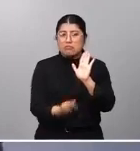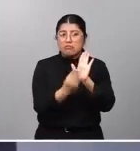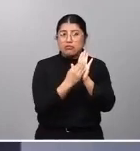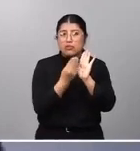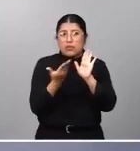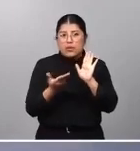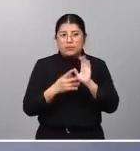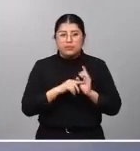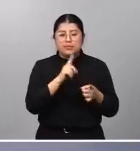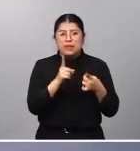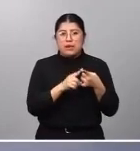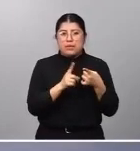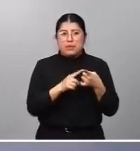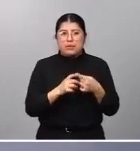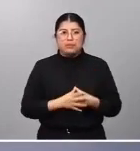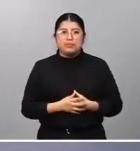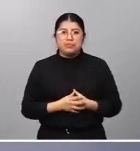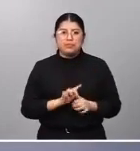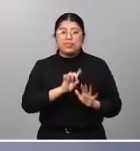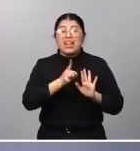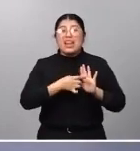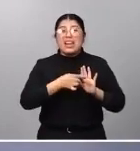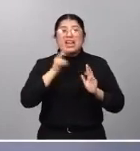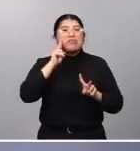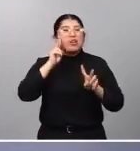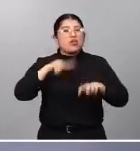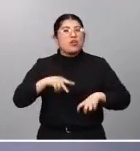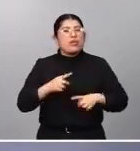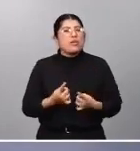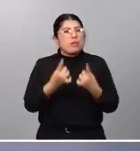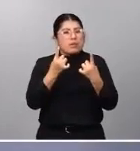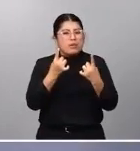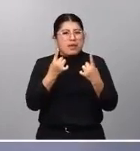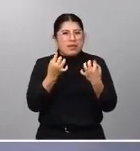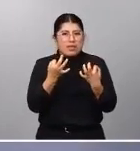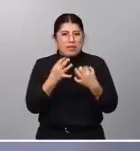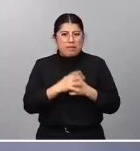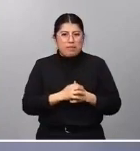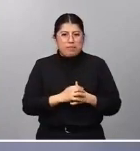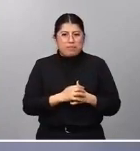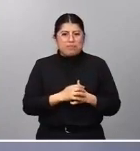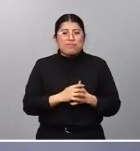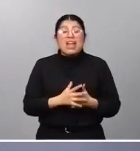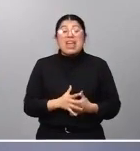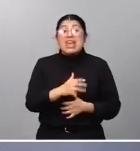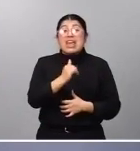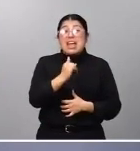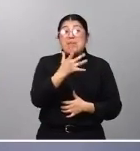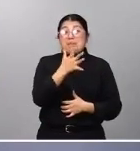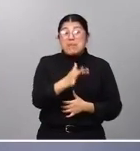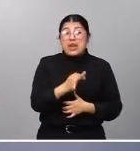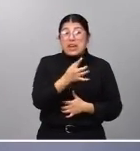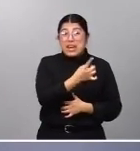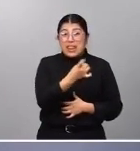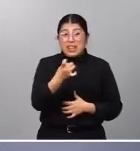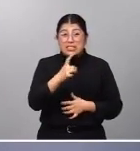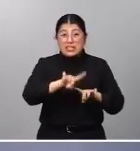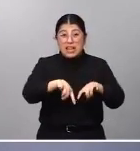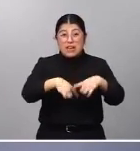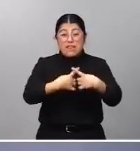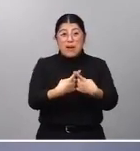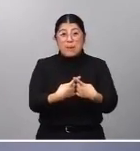En primer lugar, la ley reconoce por primera vez la existencia y las necesidades específicas de las familias